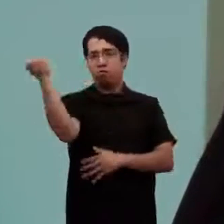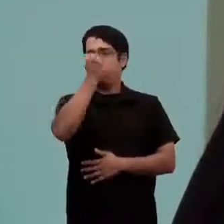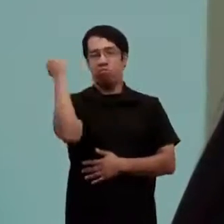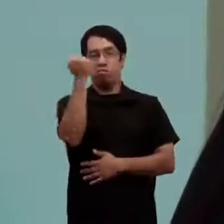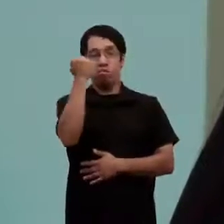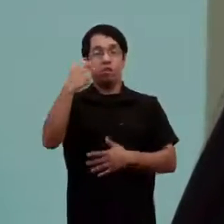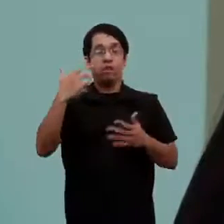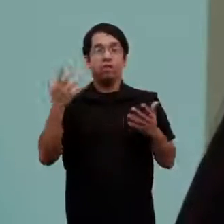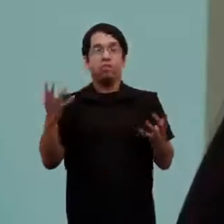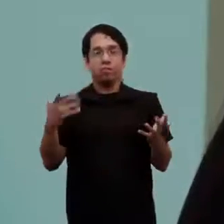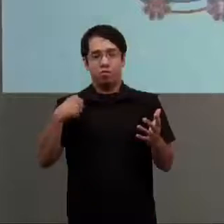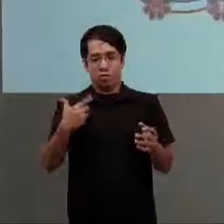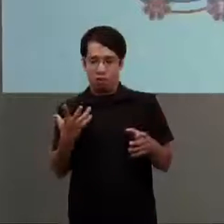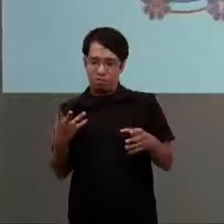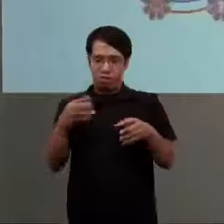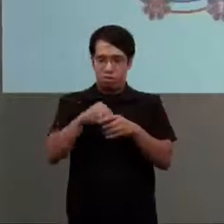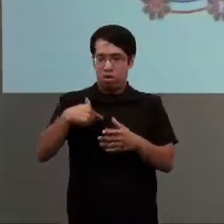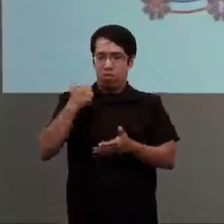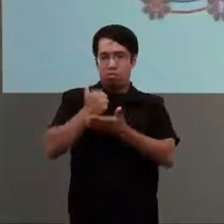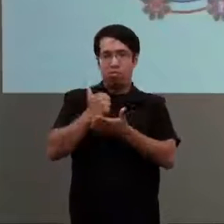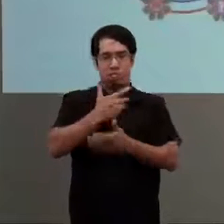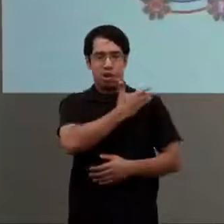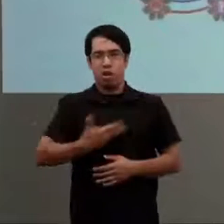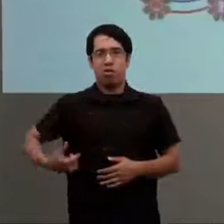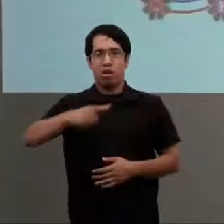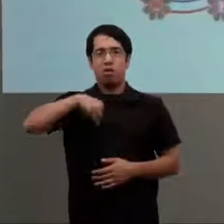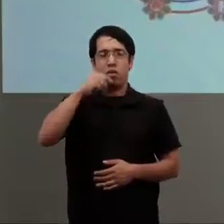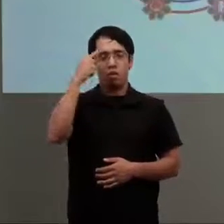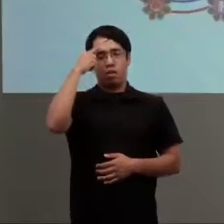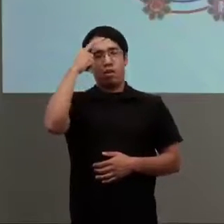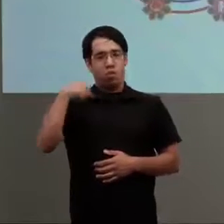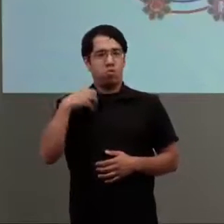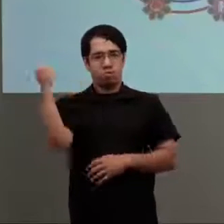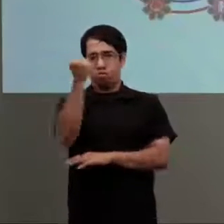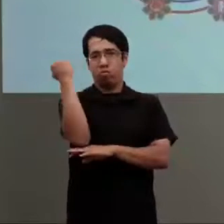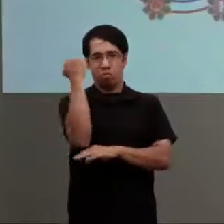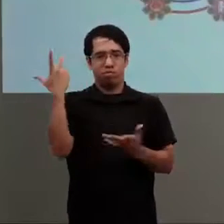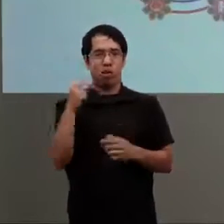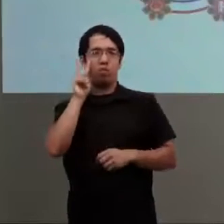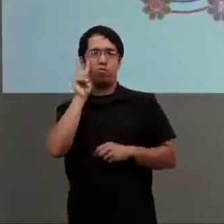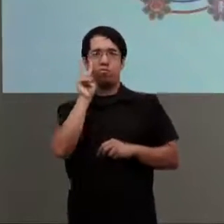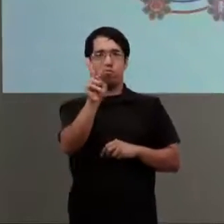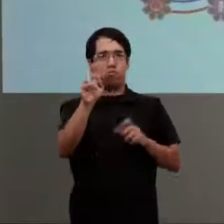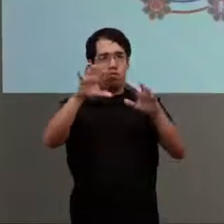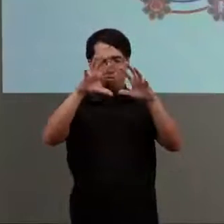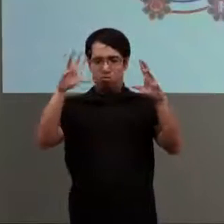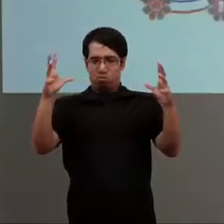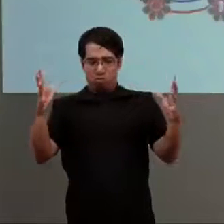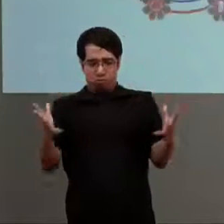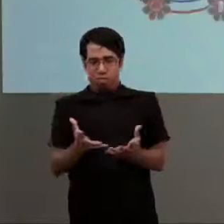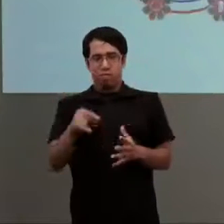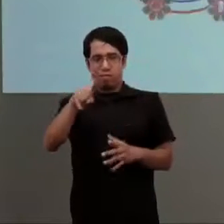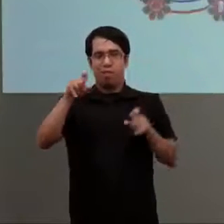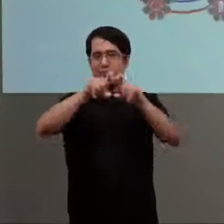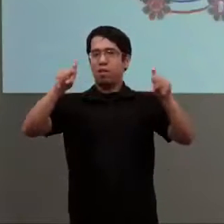importante. El aporte o la presencia del Estado nos parece importante para tener una visión global de este tema